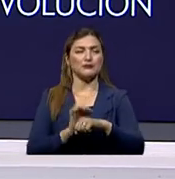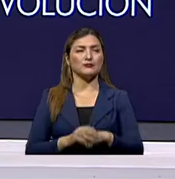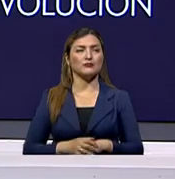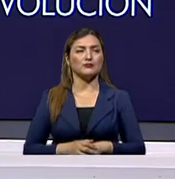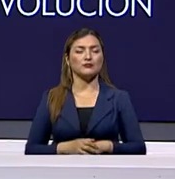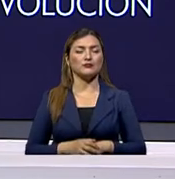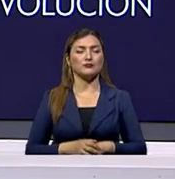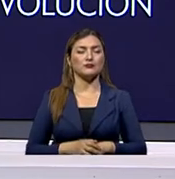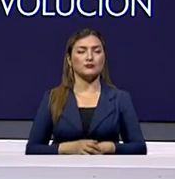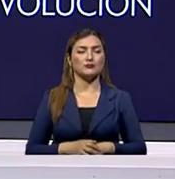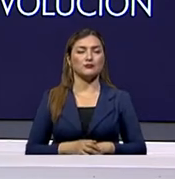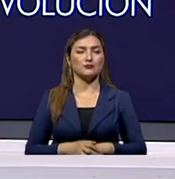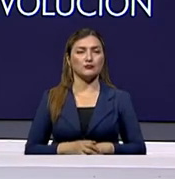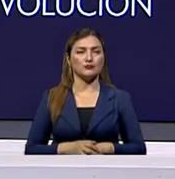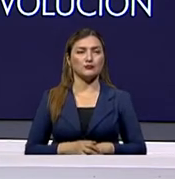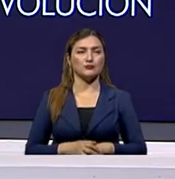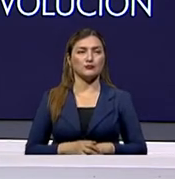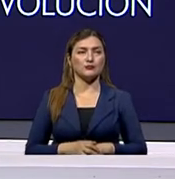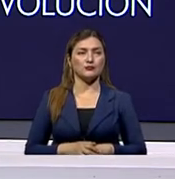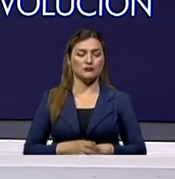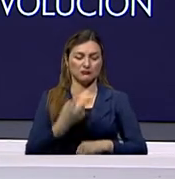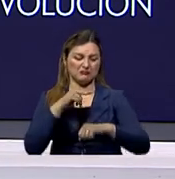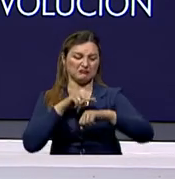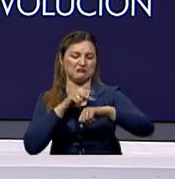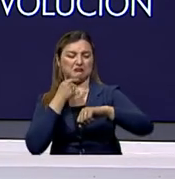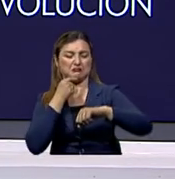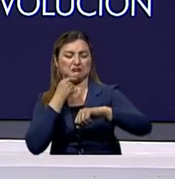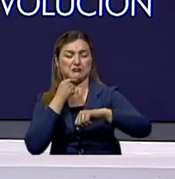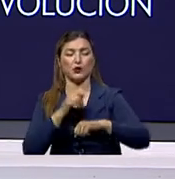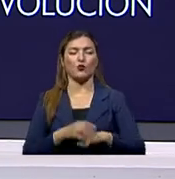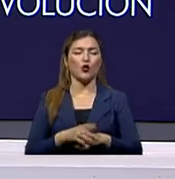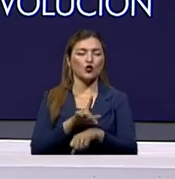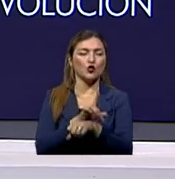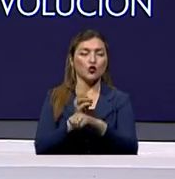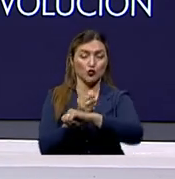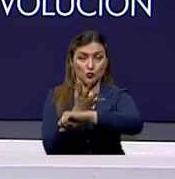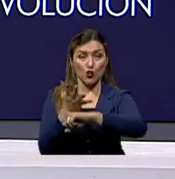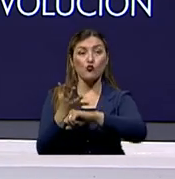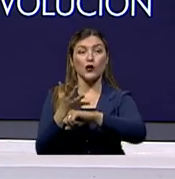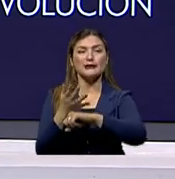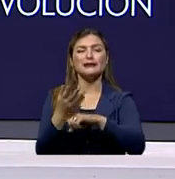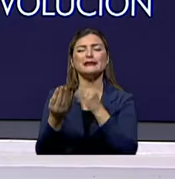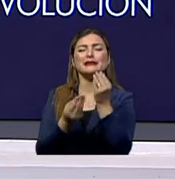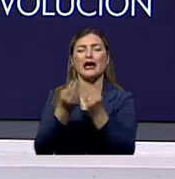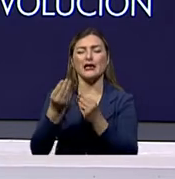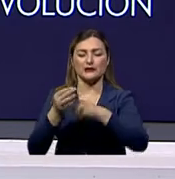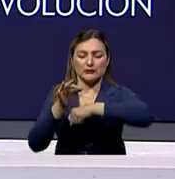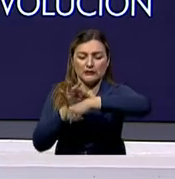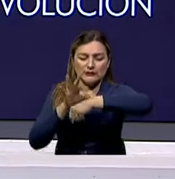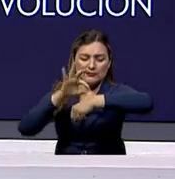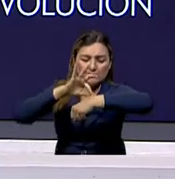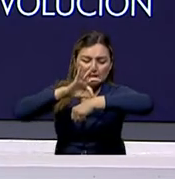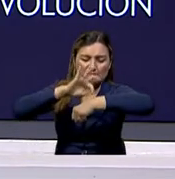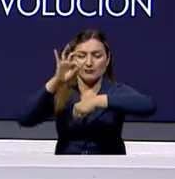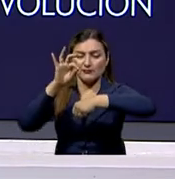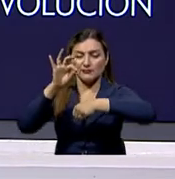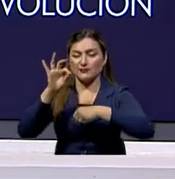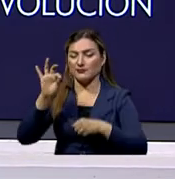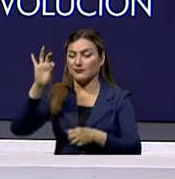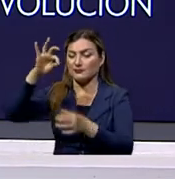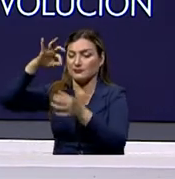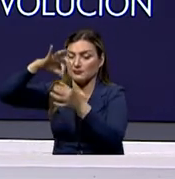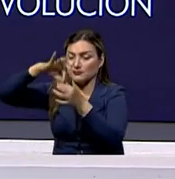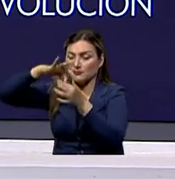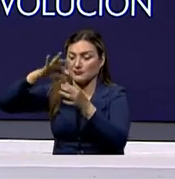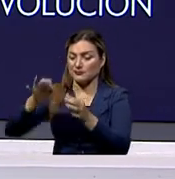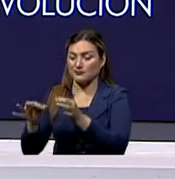digamos, agradables desde el punto de vista de la vista, el médico puede recomendar una biopsia, es decir, van a sacar una parte de eso o tal vez